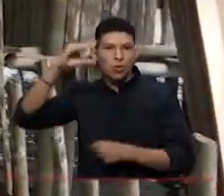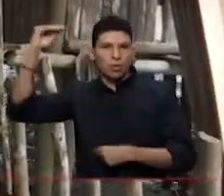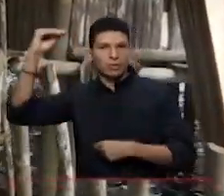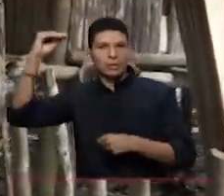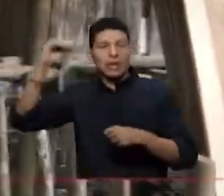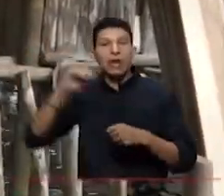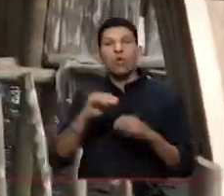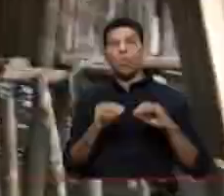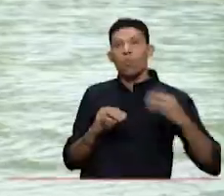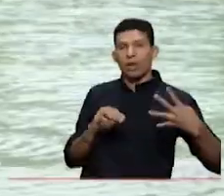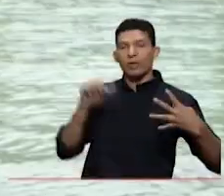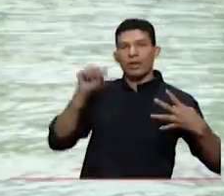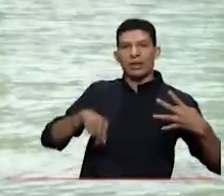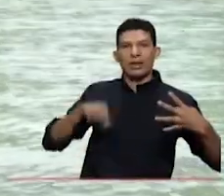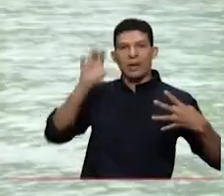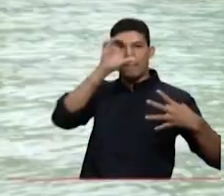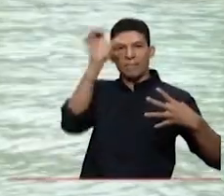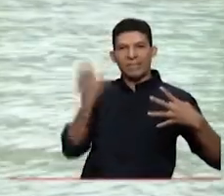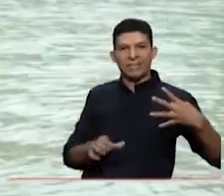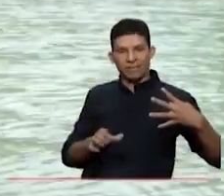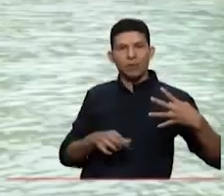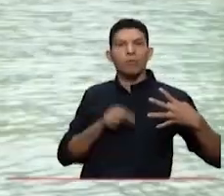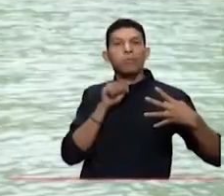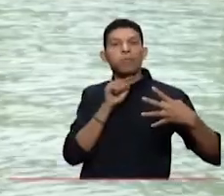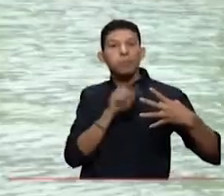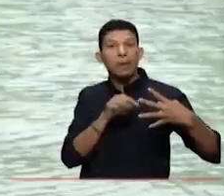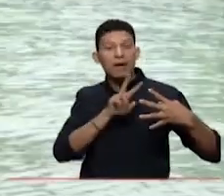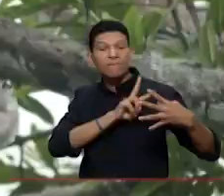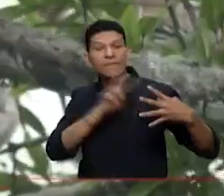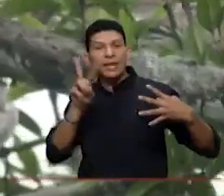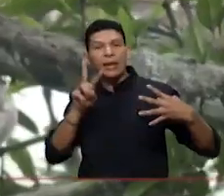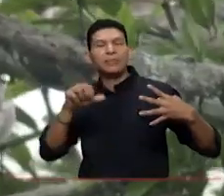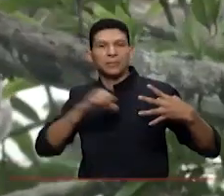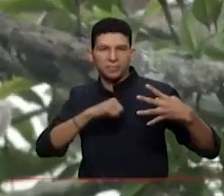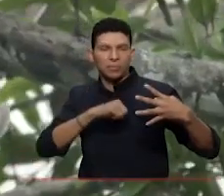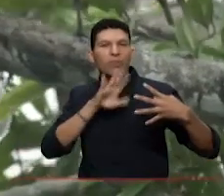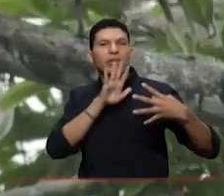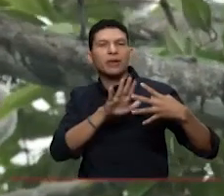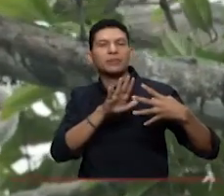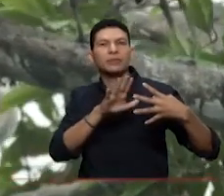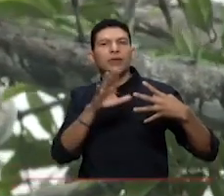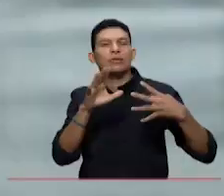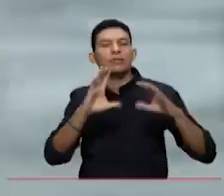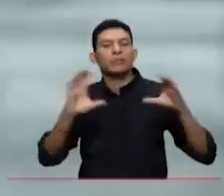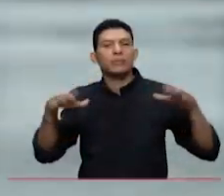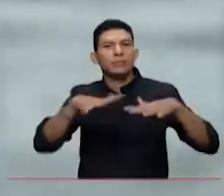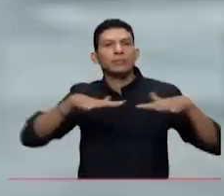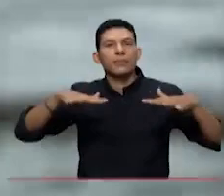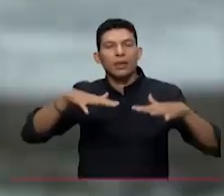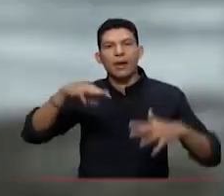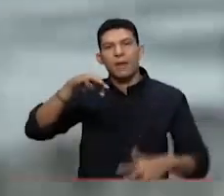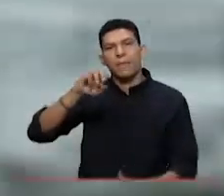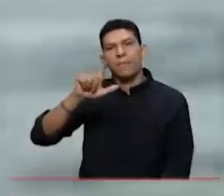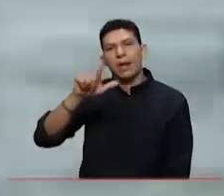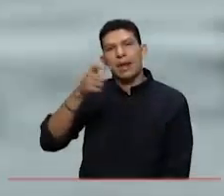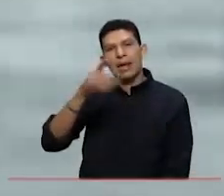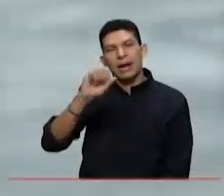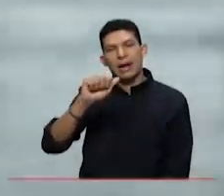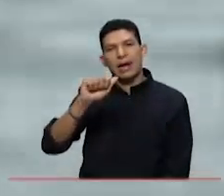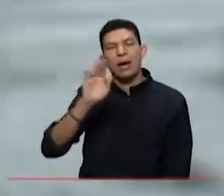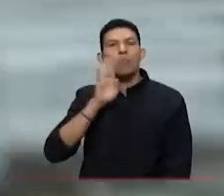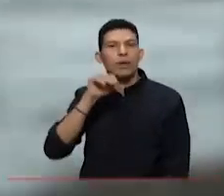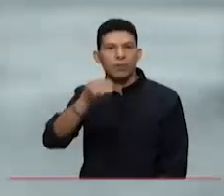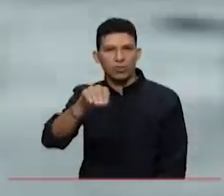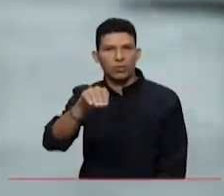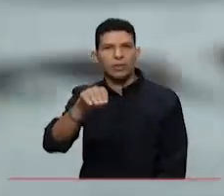cuatro en la zona Pacífica. De esas cuatro en la zona Pacífica, el Valle del Cauca tiene la unidad ambiental costera complejo Málaga Buenaventura, que va